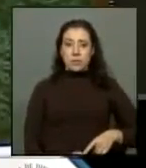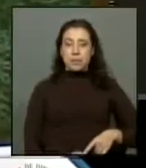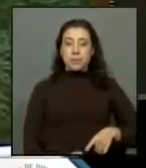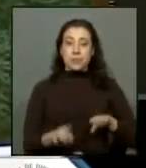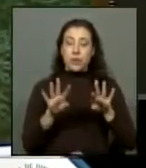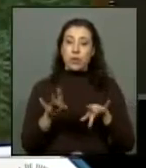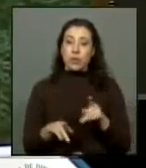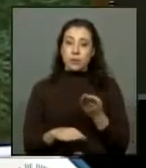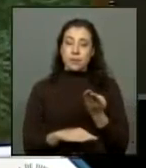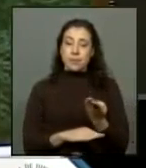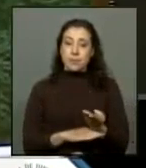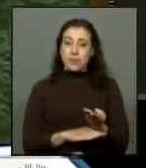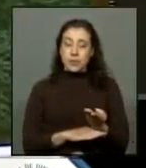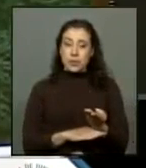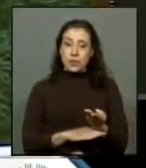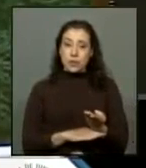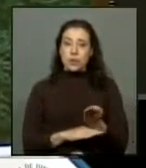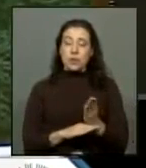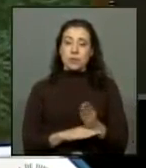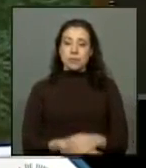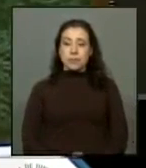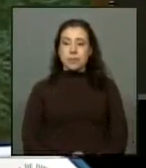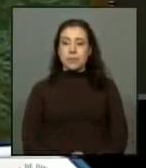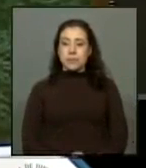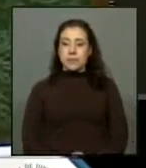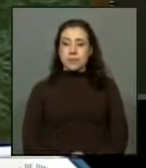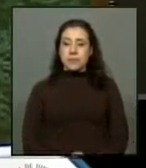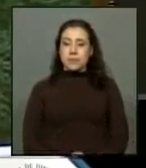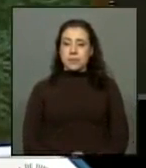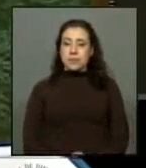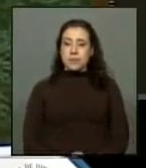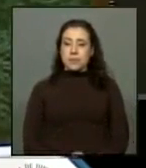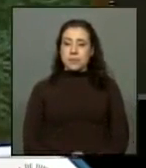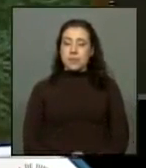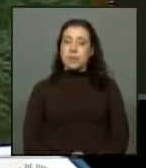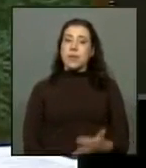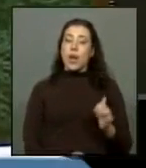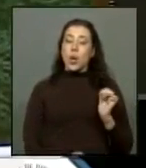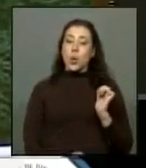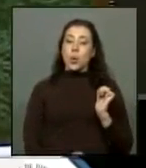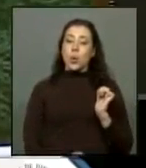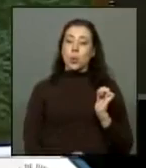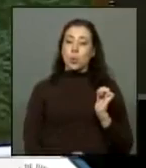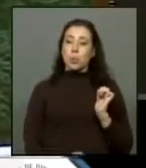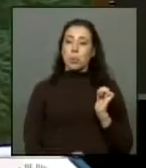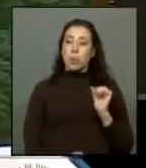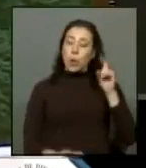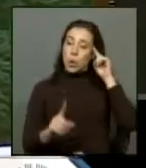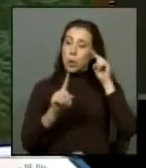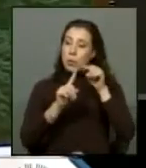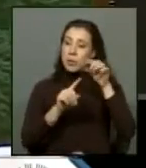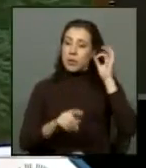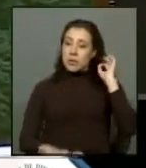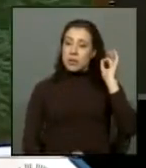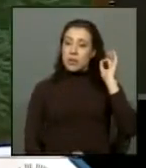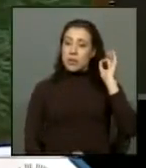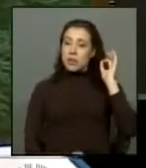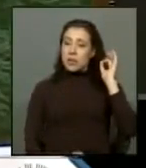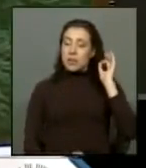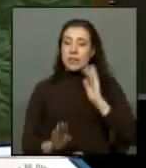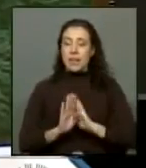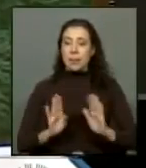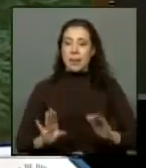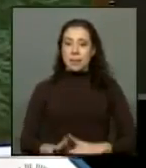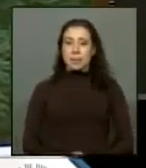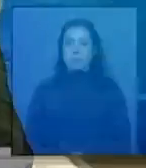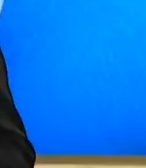los oficios por usted solicitados como corresponde. Por haberse cumplido el objetivo de esta sesión, se